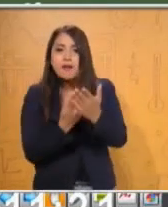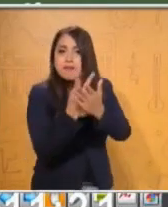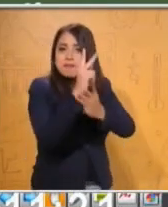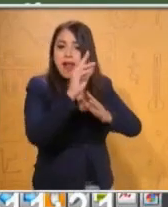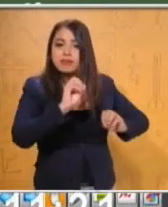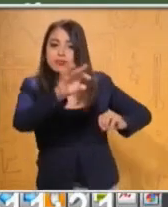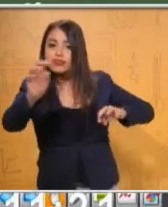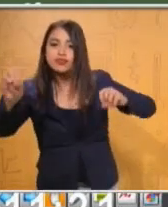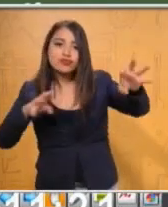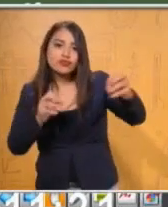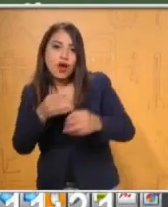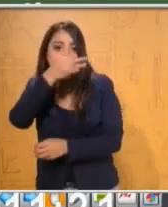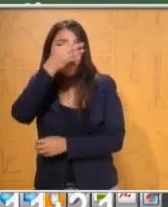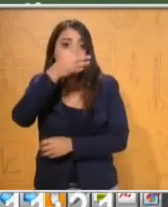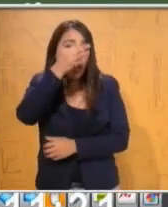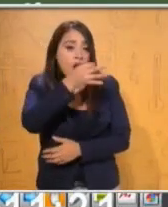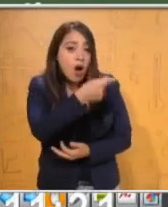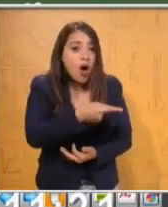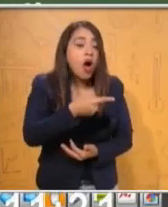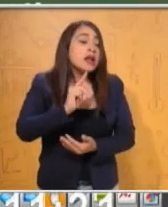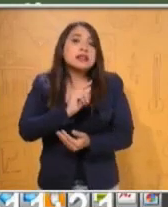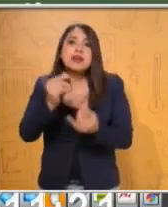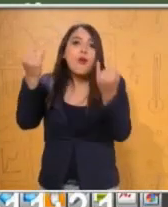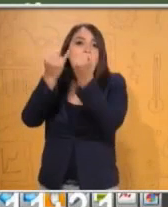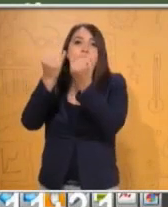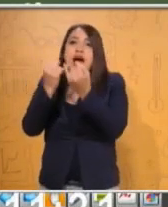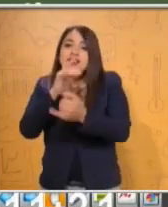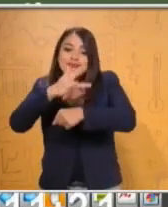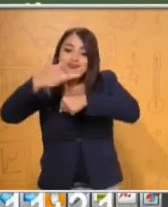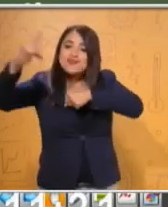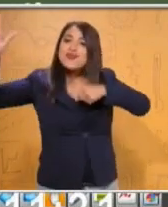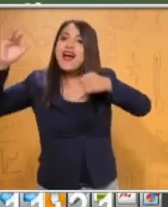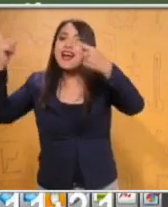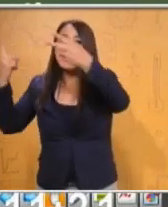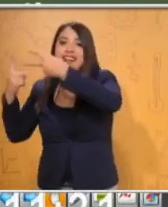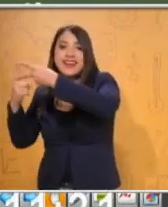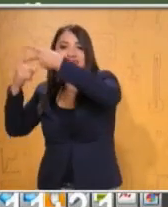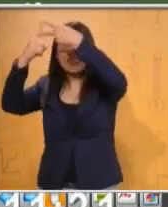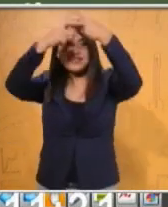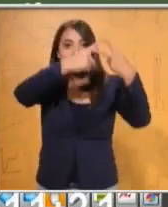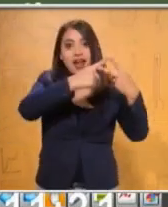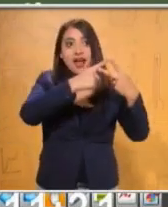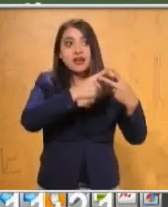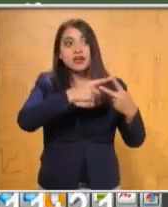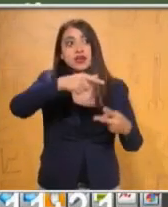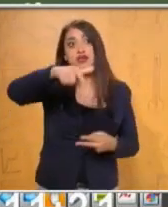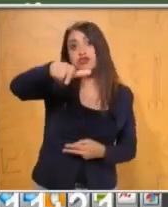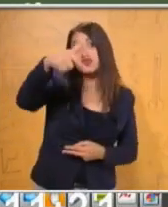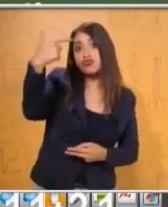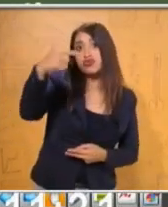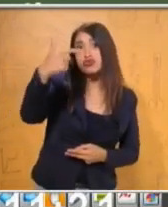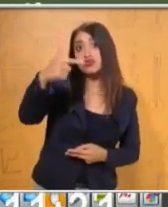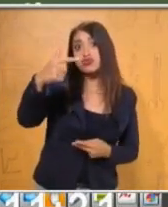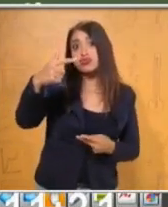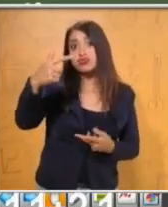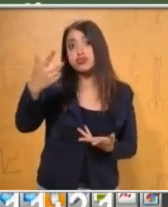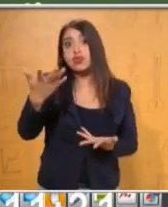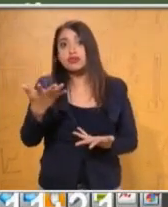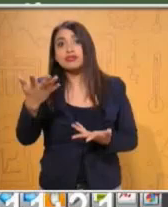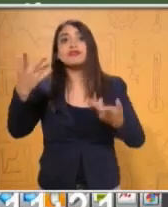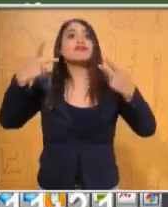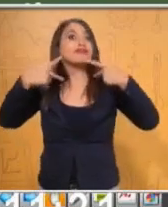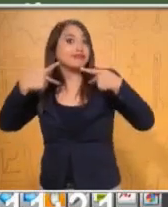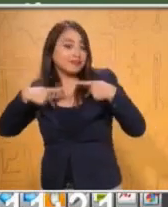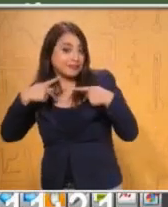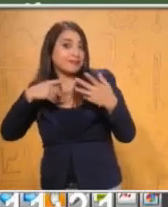se abrían flores luminosas como estrellas. Y había doce albaricoqueros que durante la primavera se cubrían